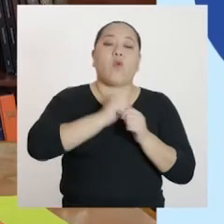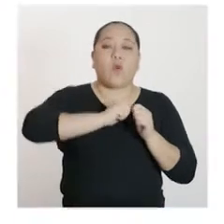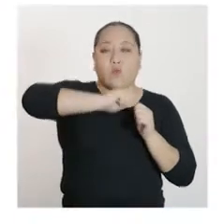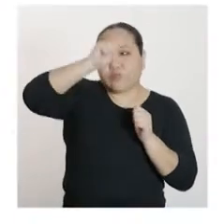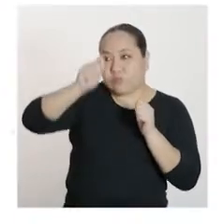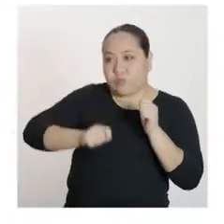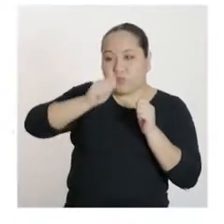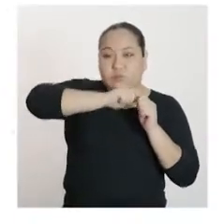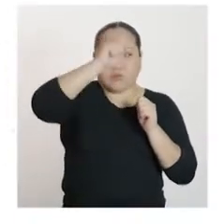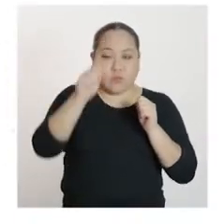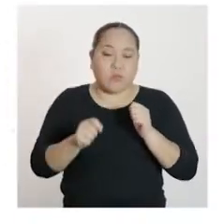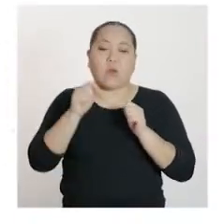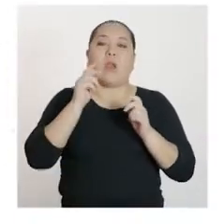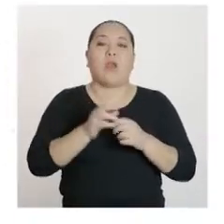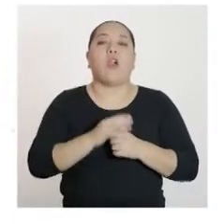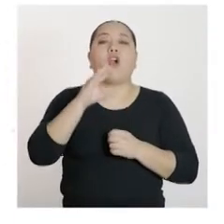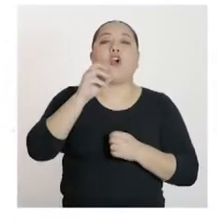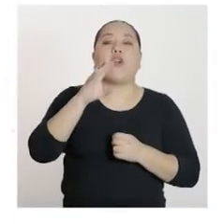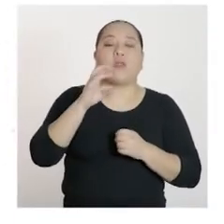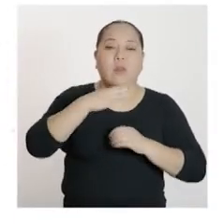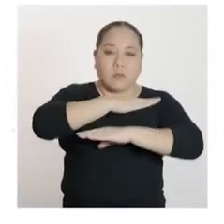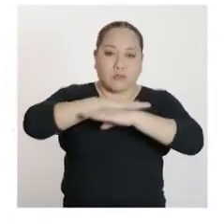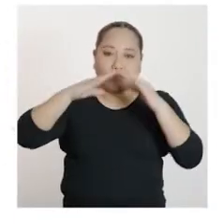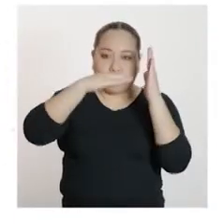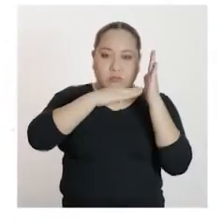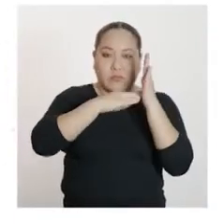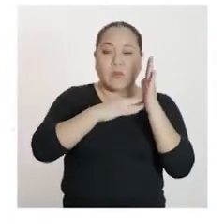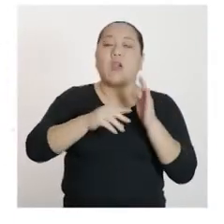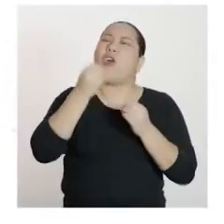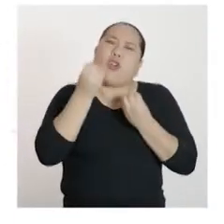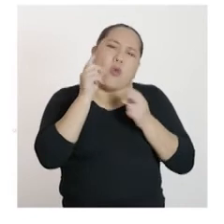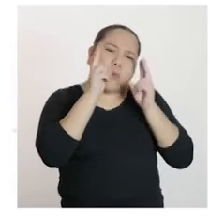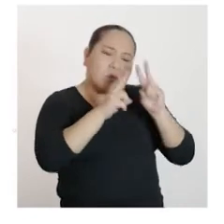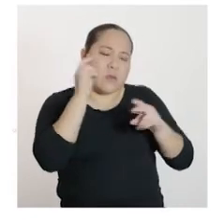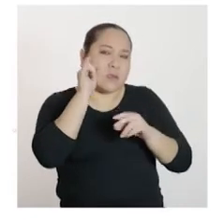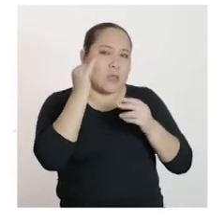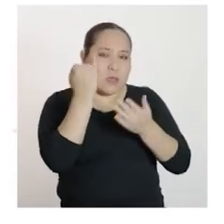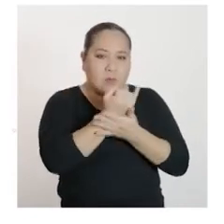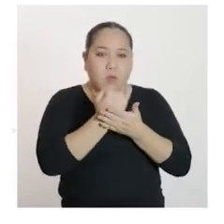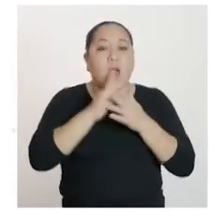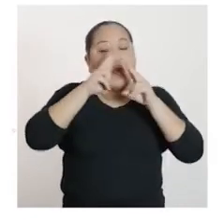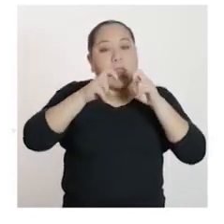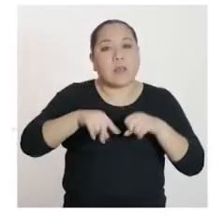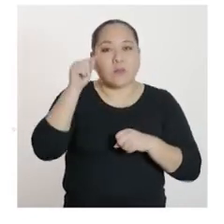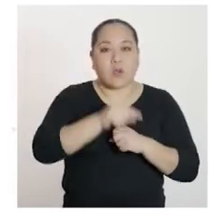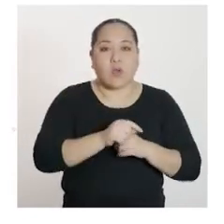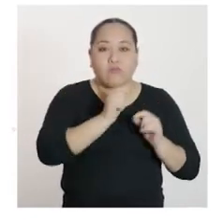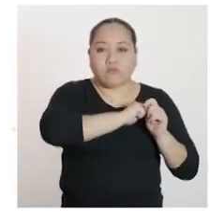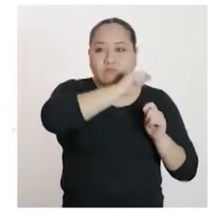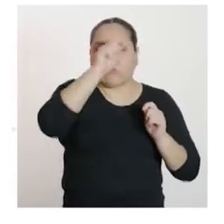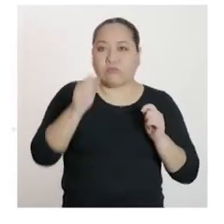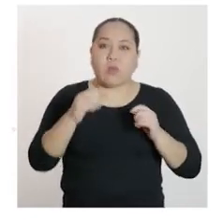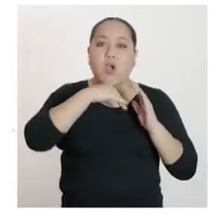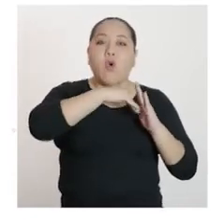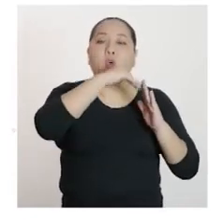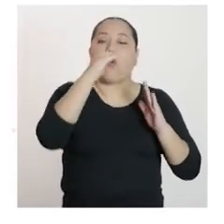coordenadas. ¡Uy! ¿Y cómo se interpreta este gráfico? Analizamos primero el trazo de la curva.